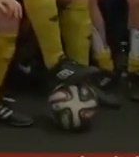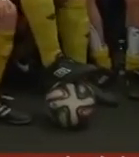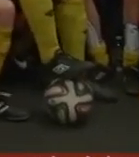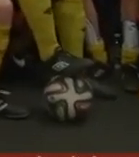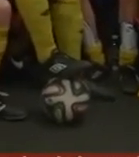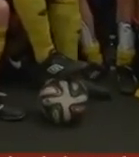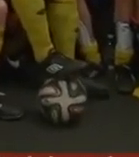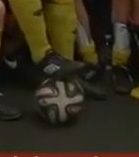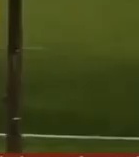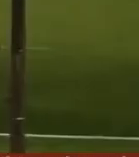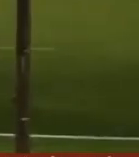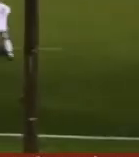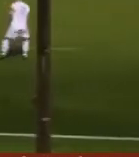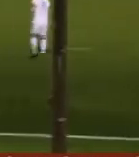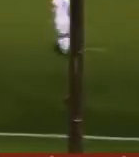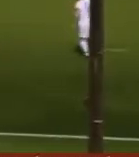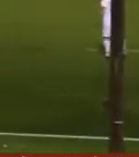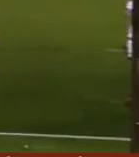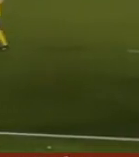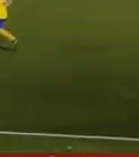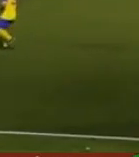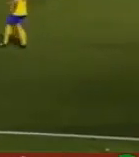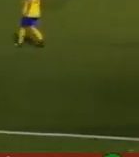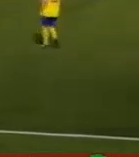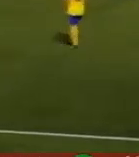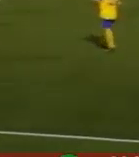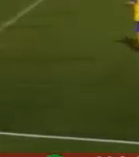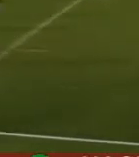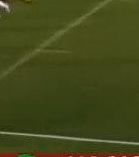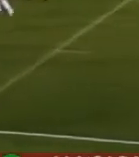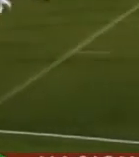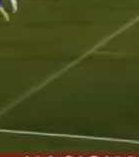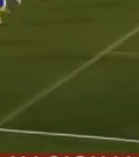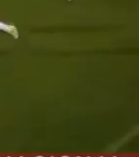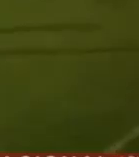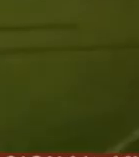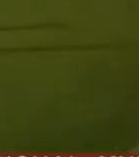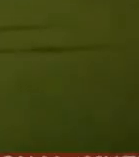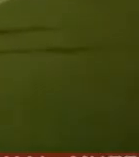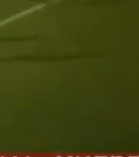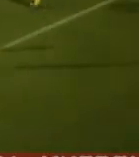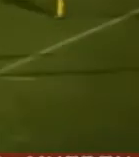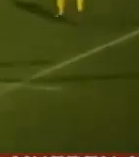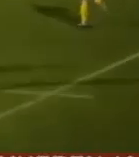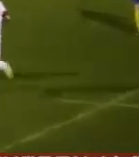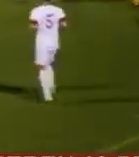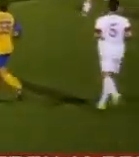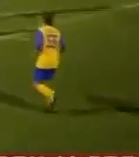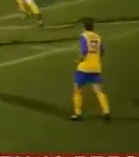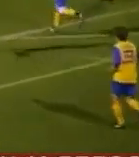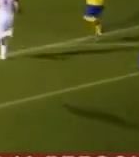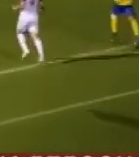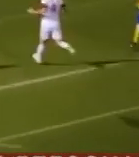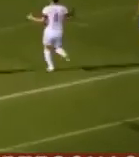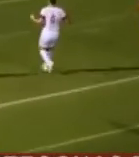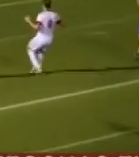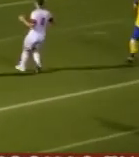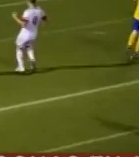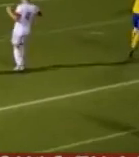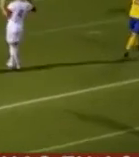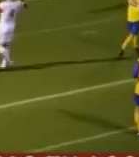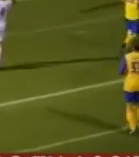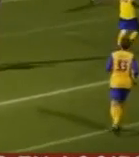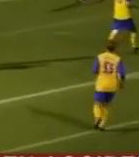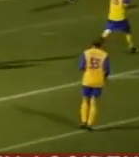fuera un equipo profesional transmiten sus partidos a través de esta plataforma de videos este equipo de fútbol ya ha sido beneficiado con la